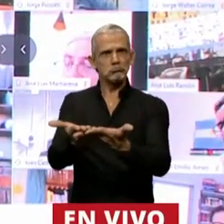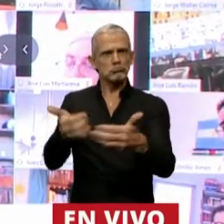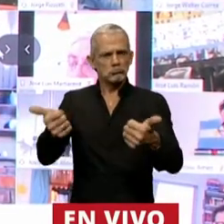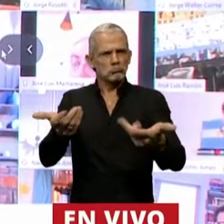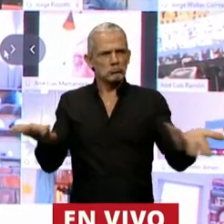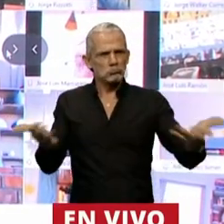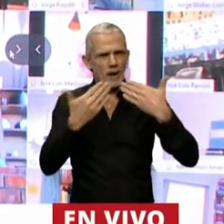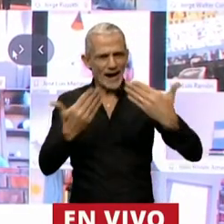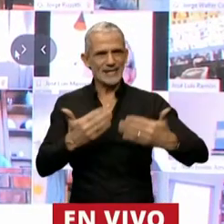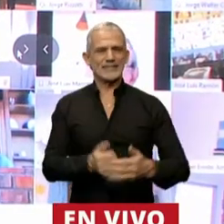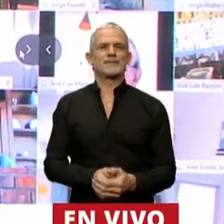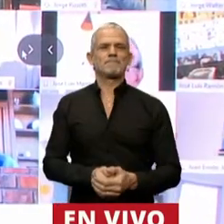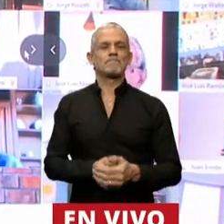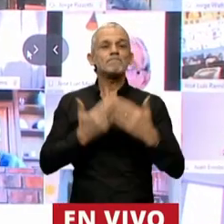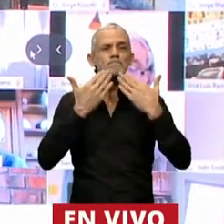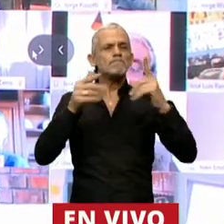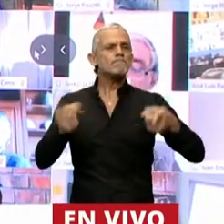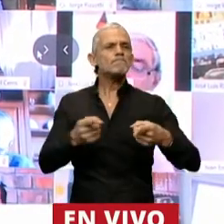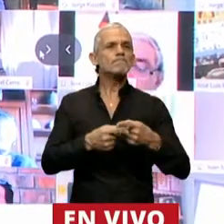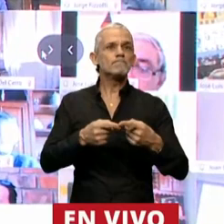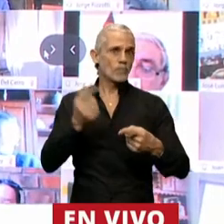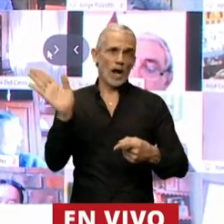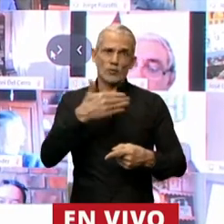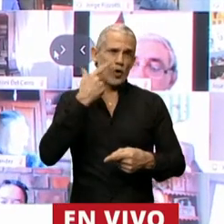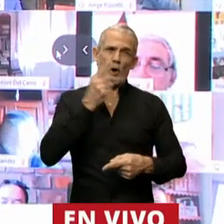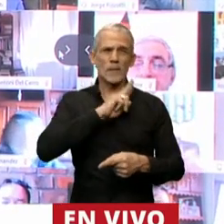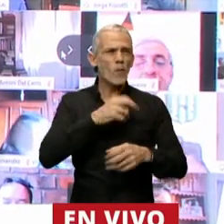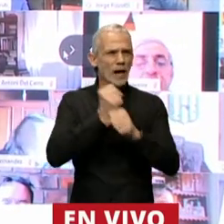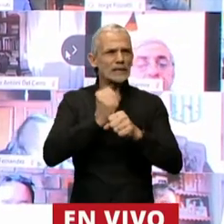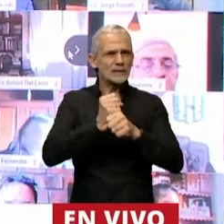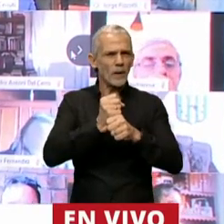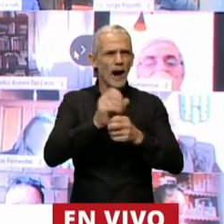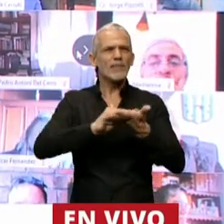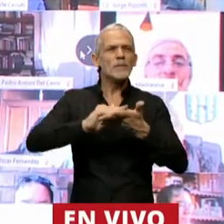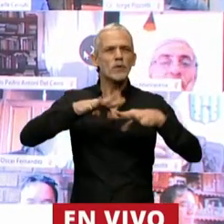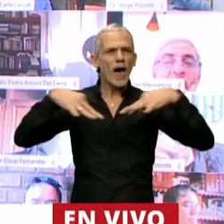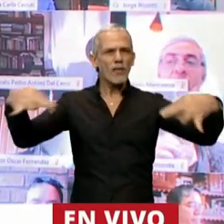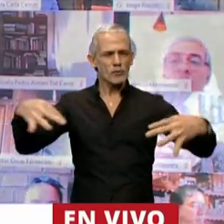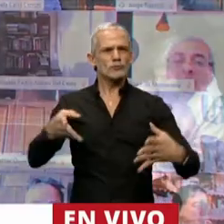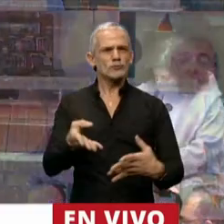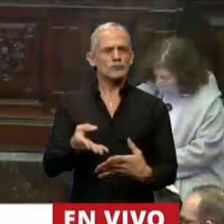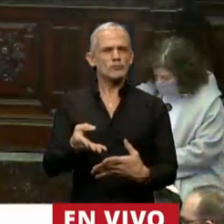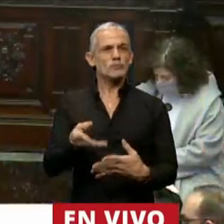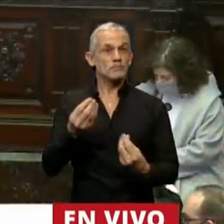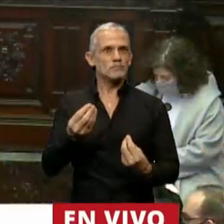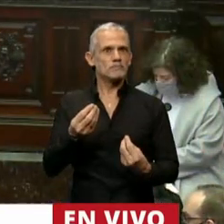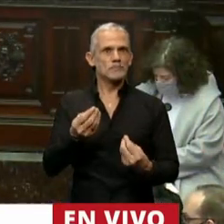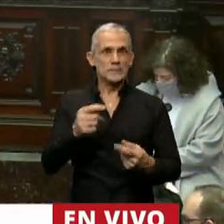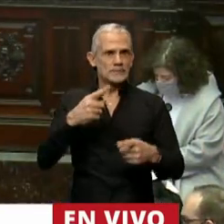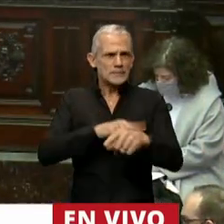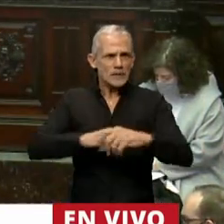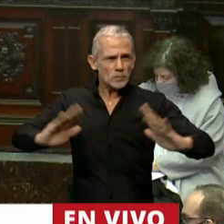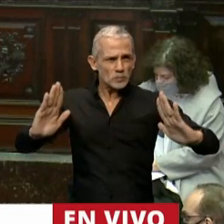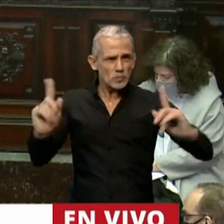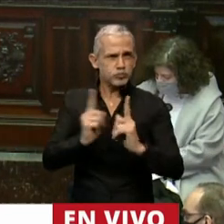También quiero agradecer a los trabajadores y a las trabajadoras de esta casa que en muy poco tiempo